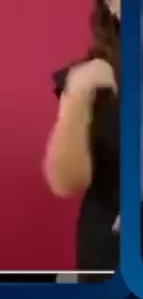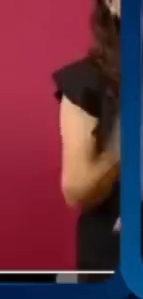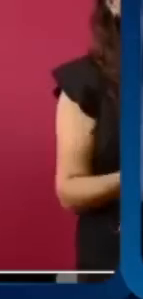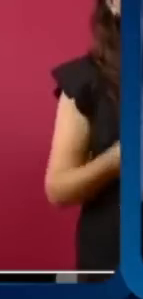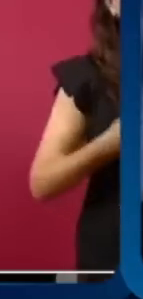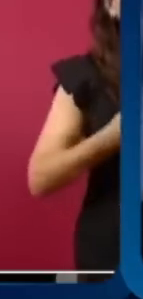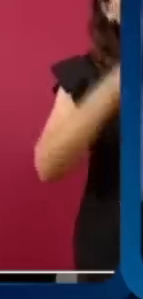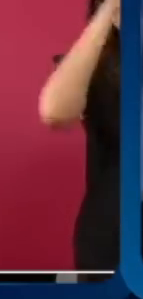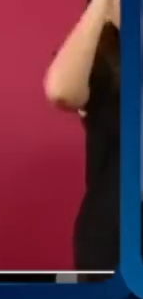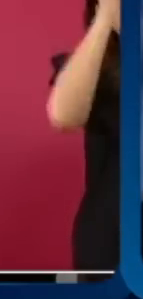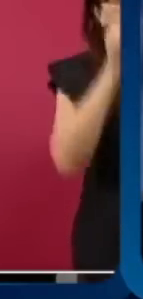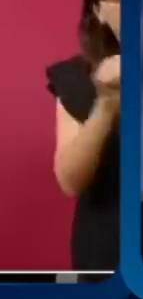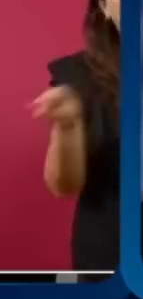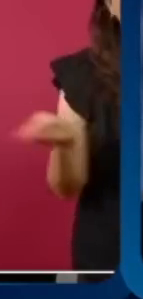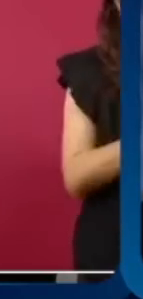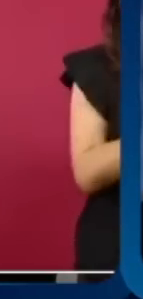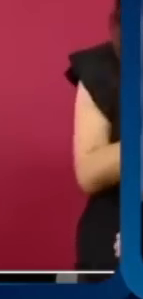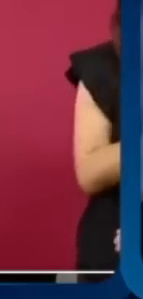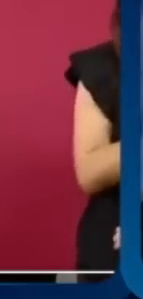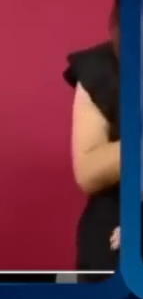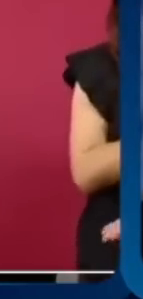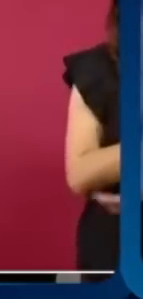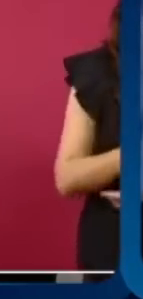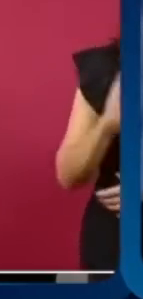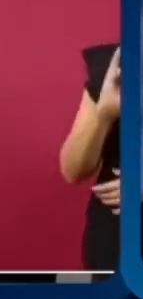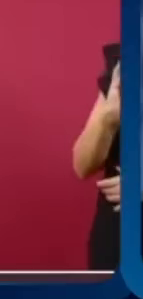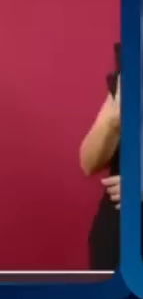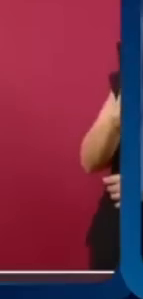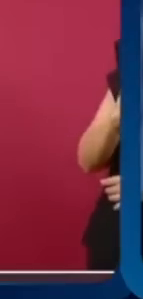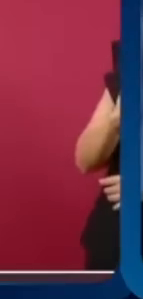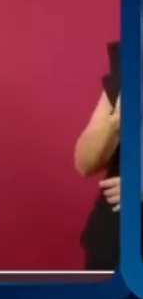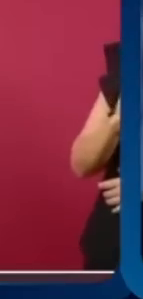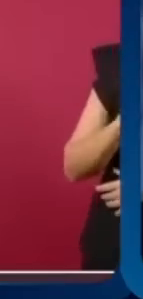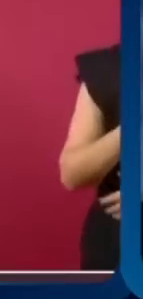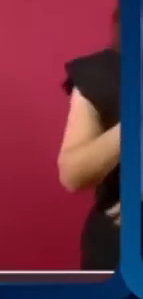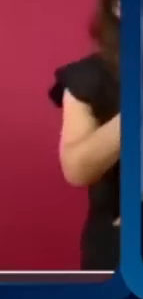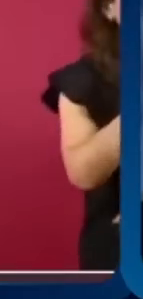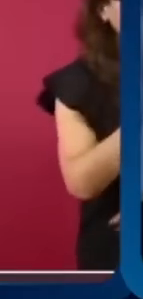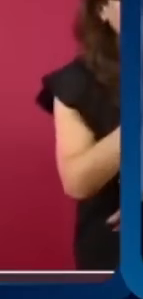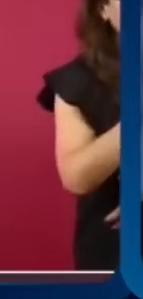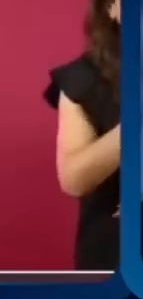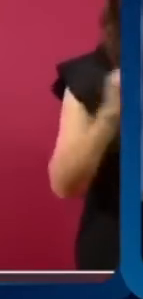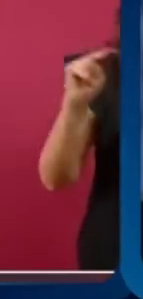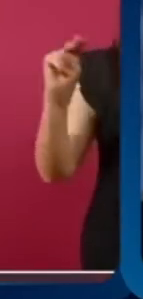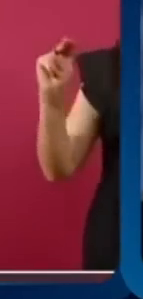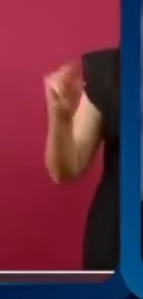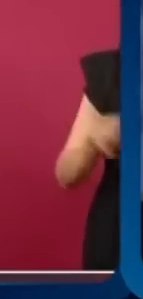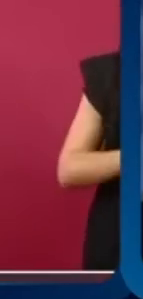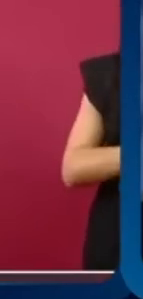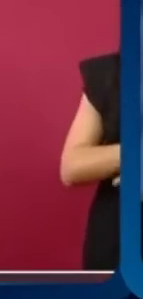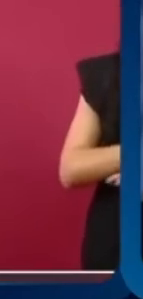era una ocupación extranjera, estadounidense.